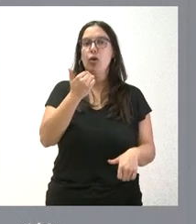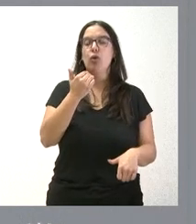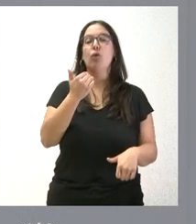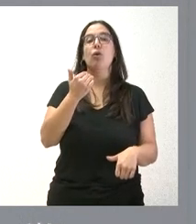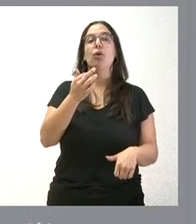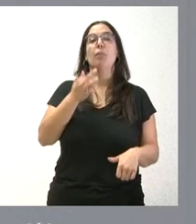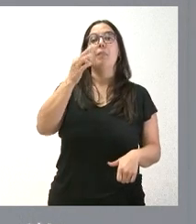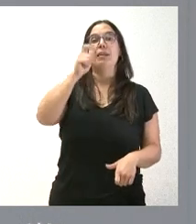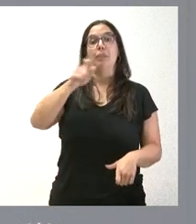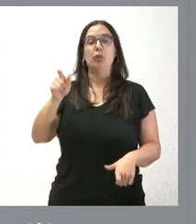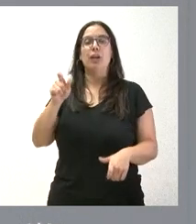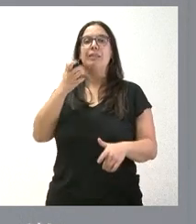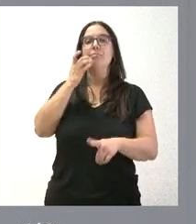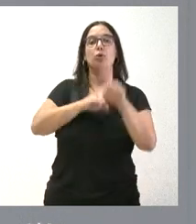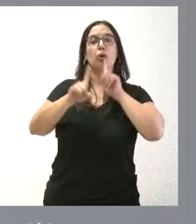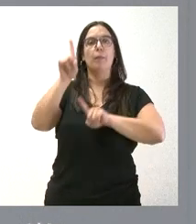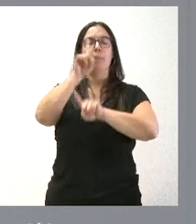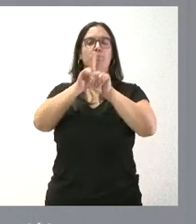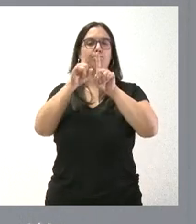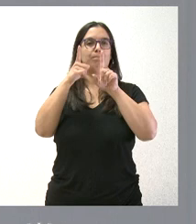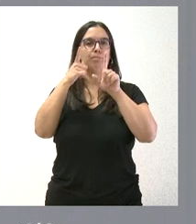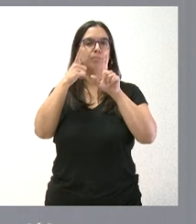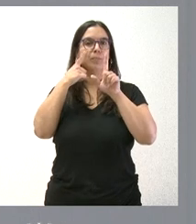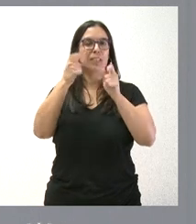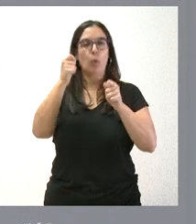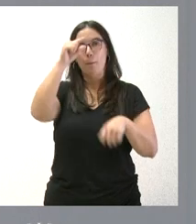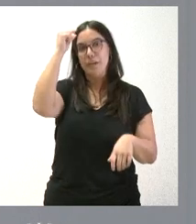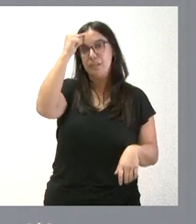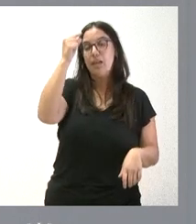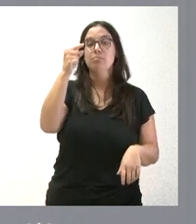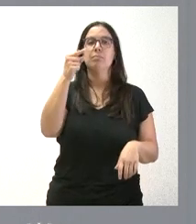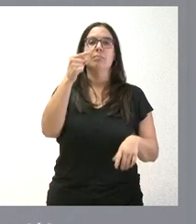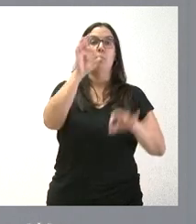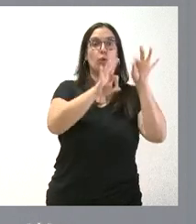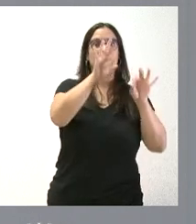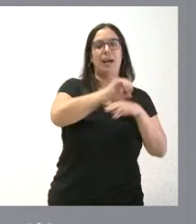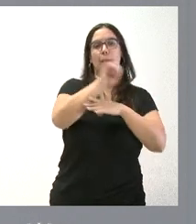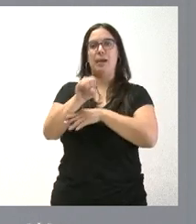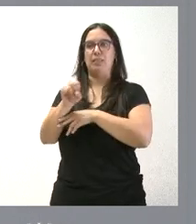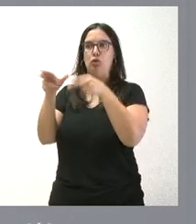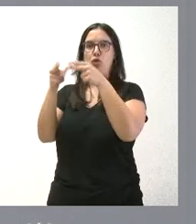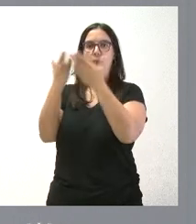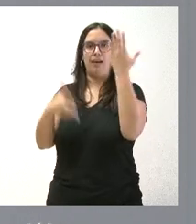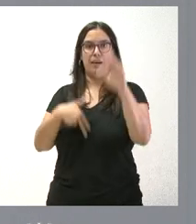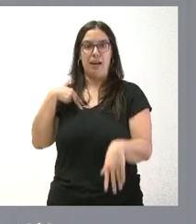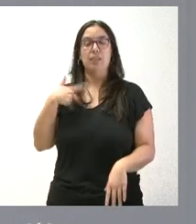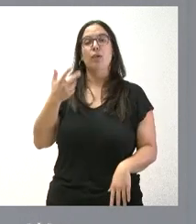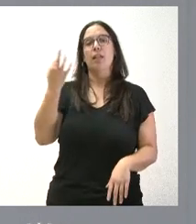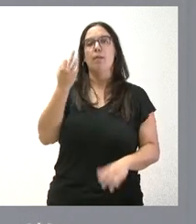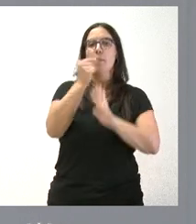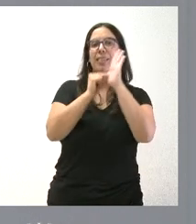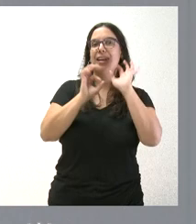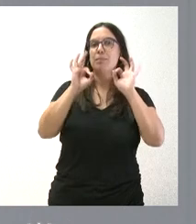entre las personas con algún problema de salud mental, pues es mayor que en la media de la población. Y tenemos que insistir con medidas